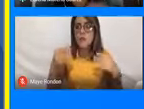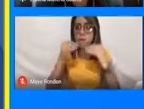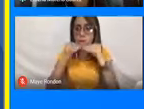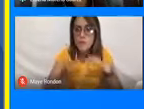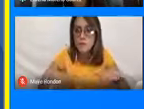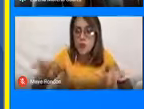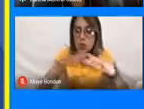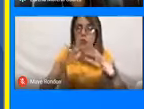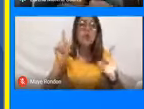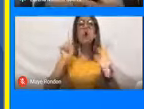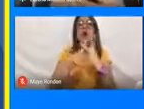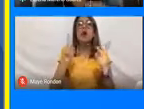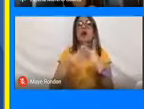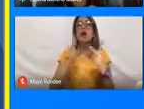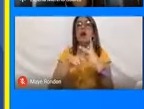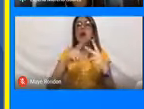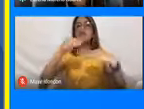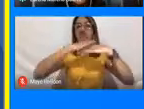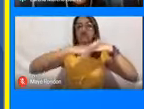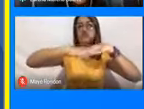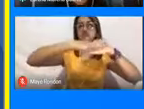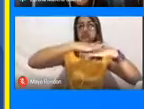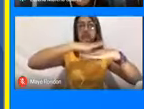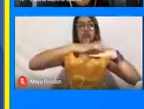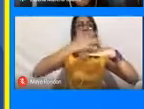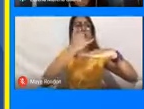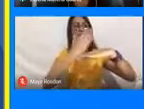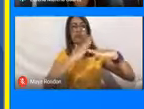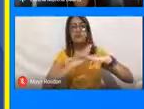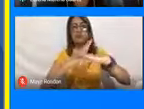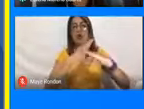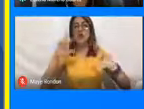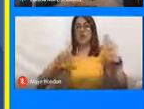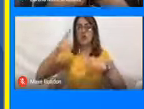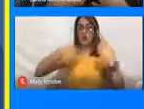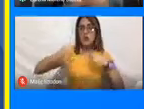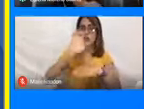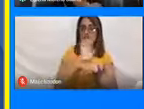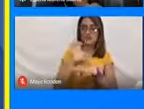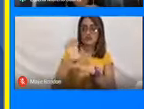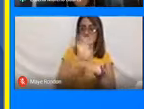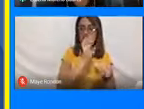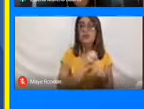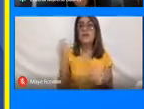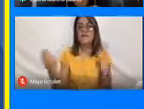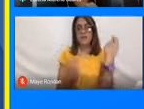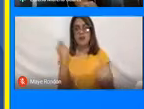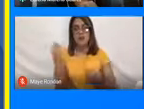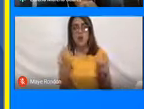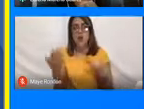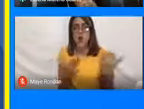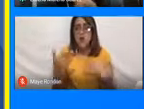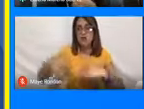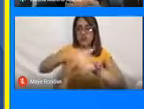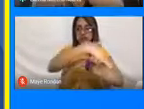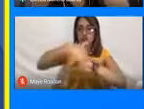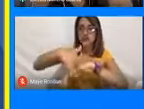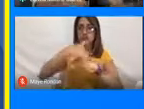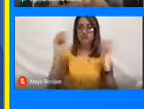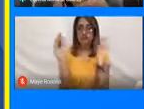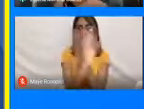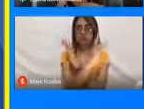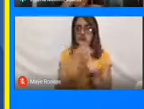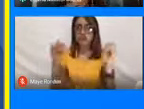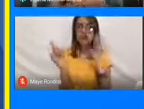seguridad en playas, controles a prestadores de servicios turísticos, vendedores ambulantes, el